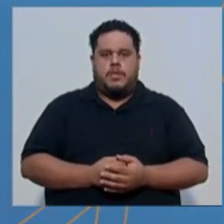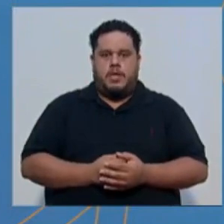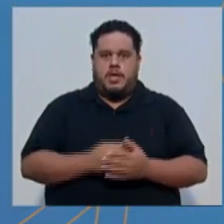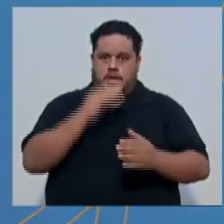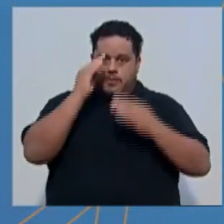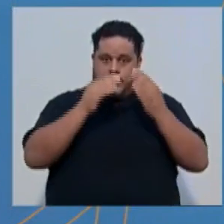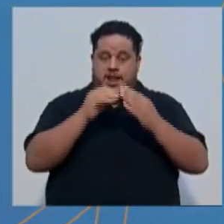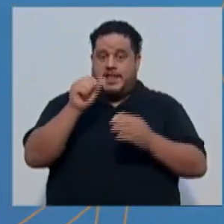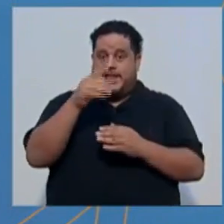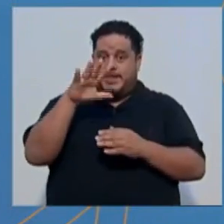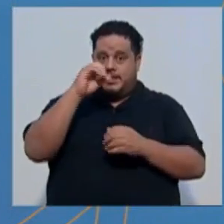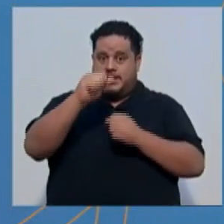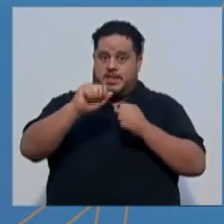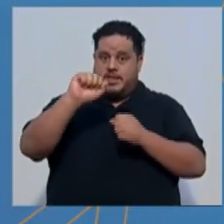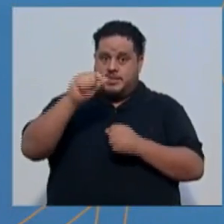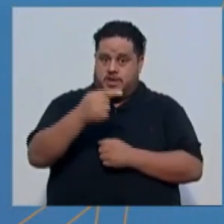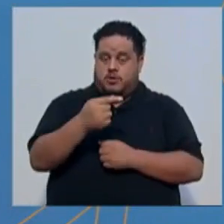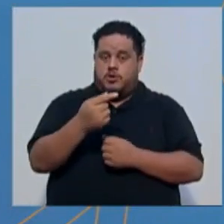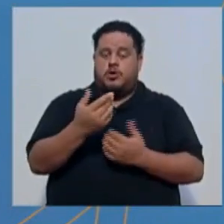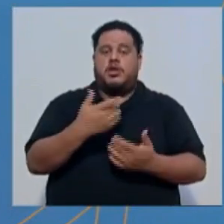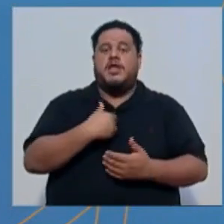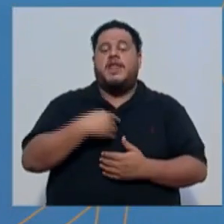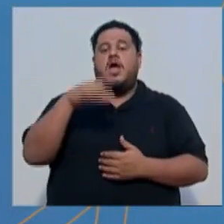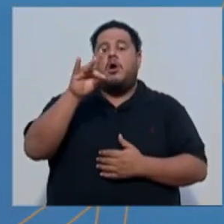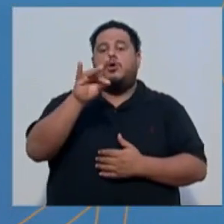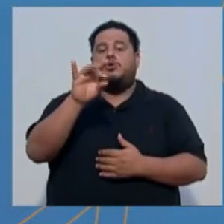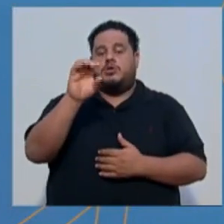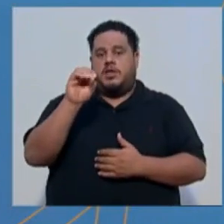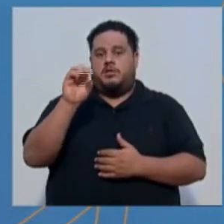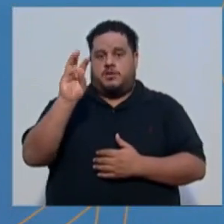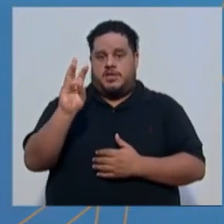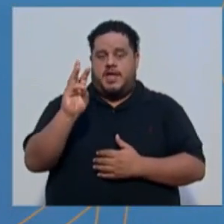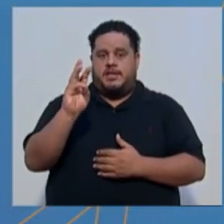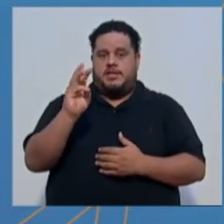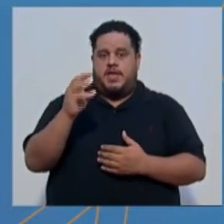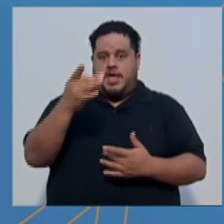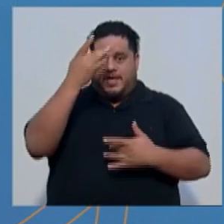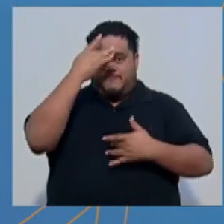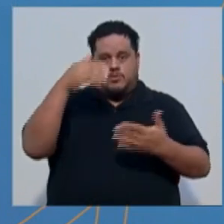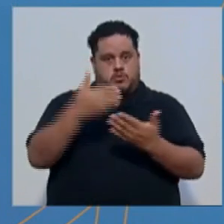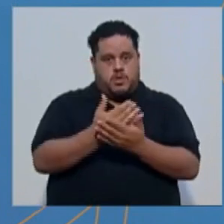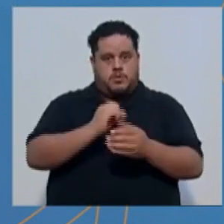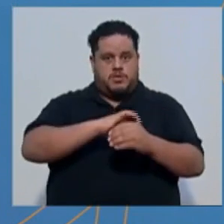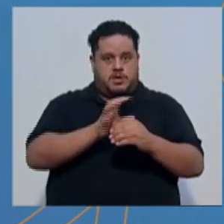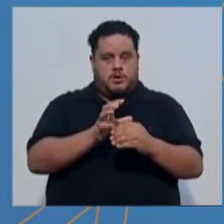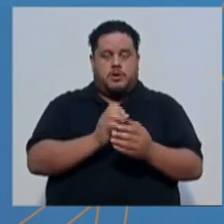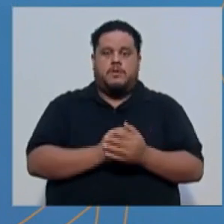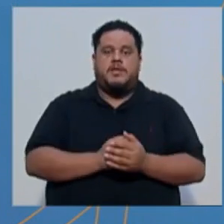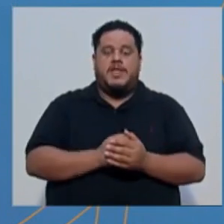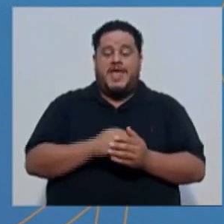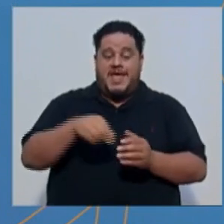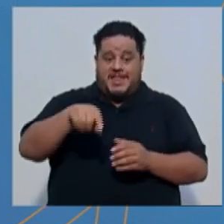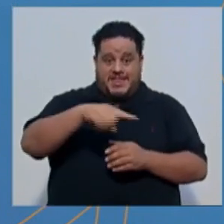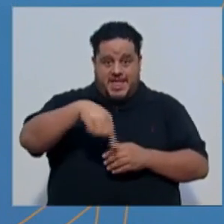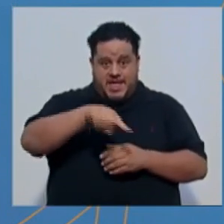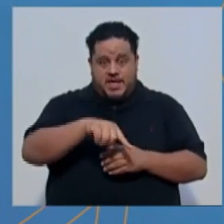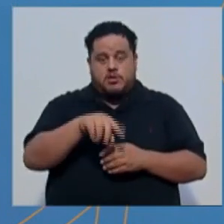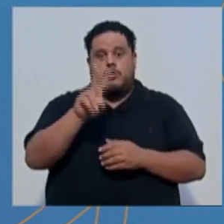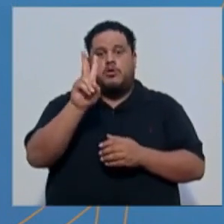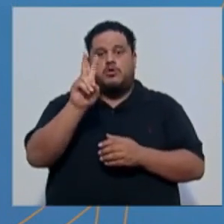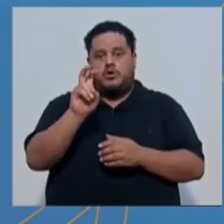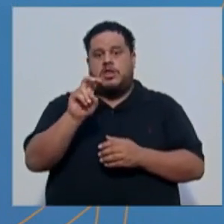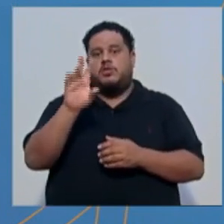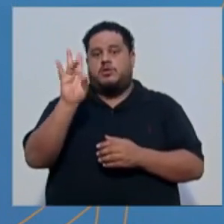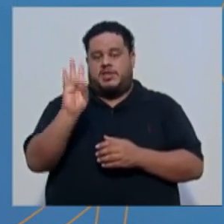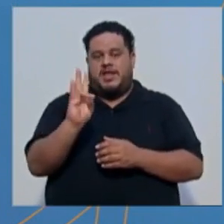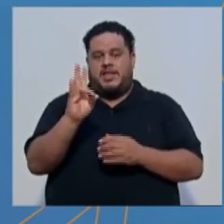Al ser 15 de agosto, el país registra 806 casos nuevos de COVID-19, de los cuales 207 fueron